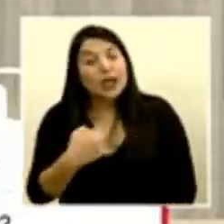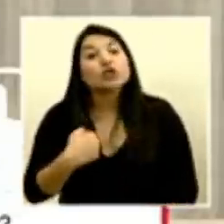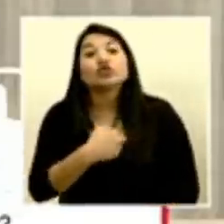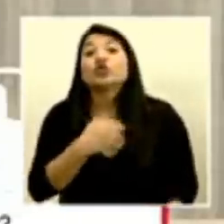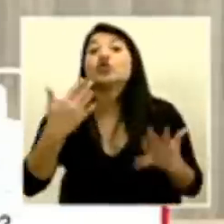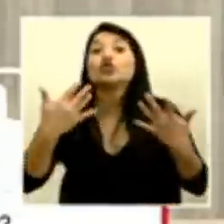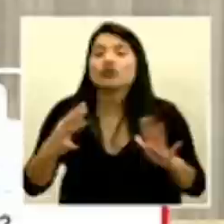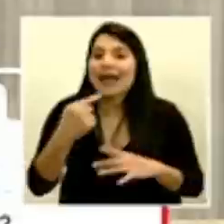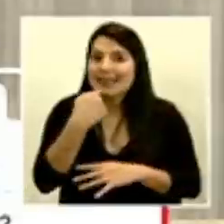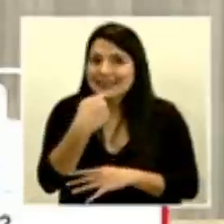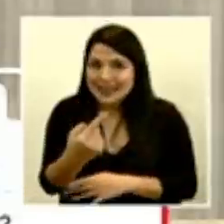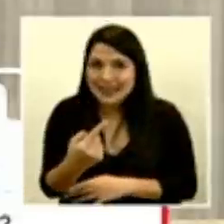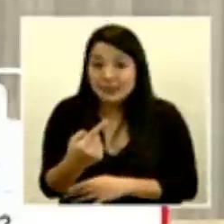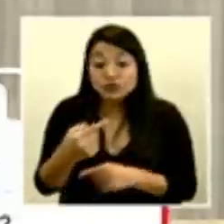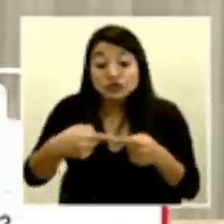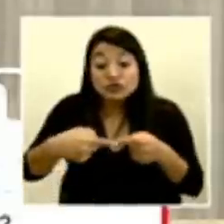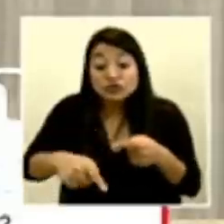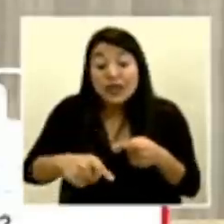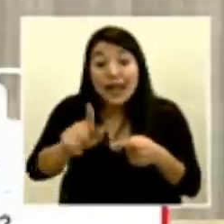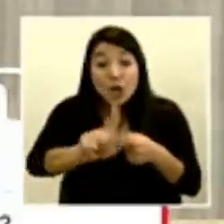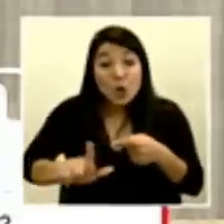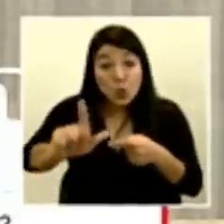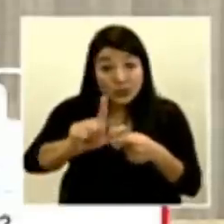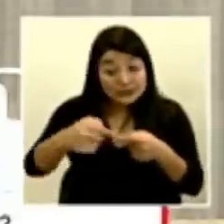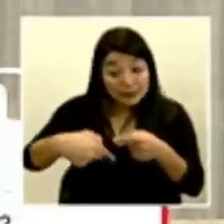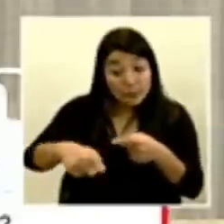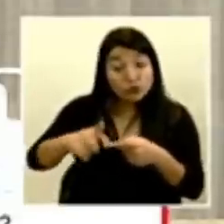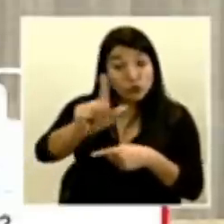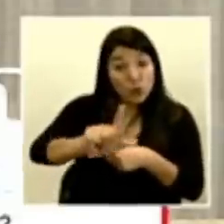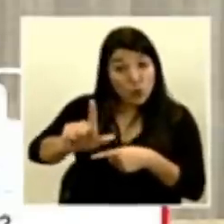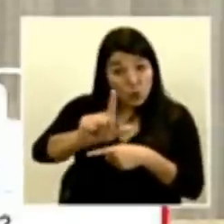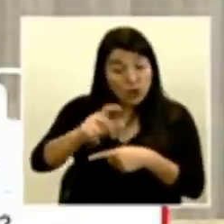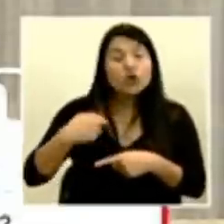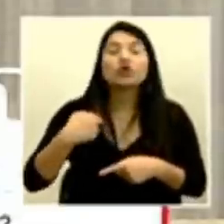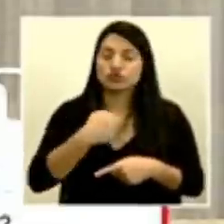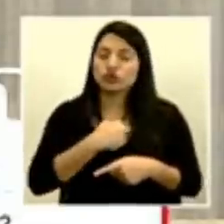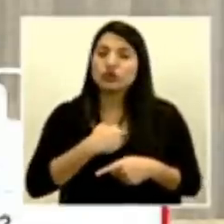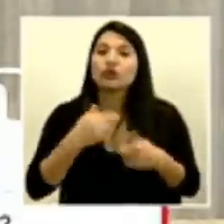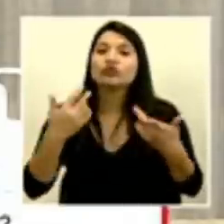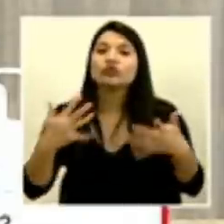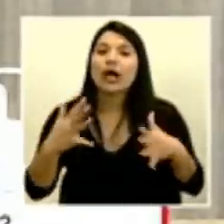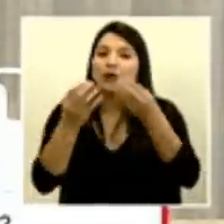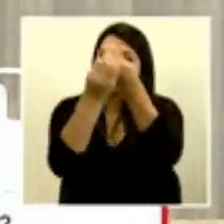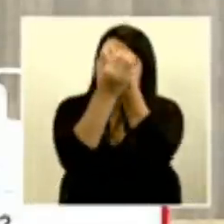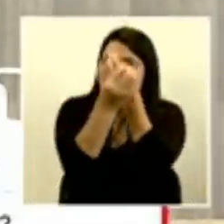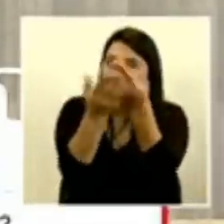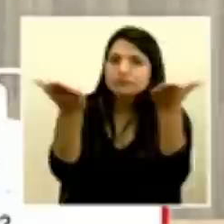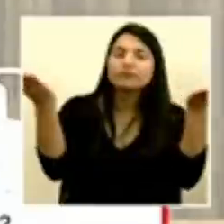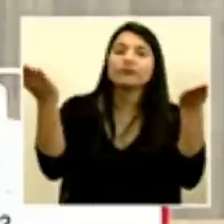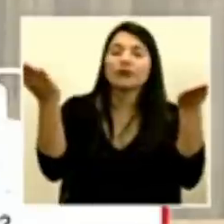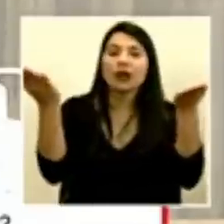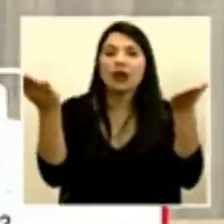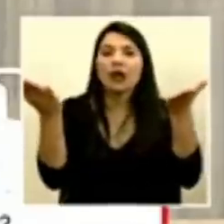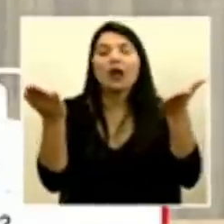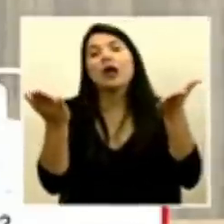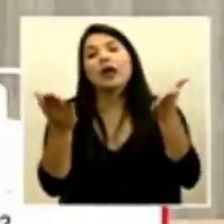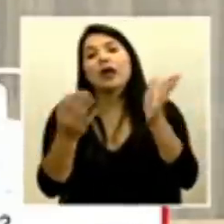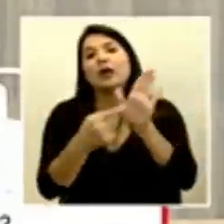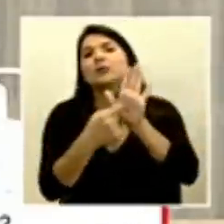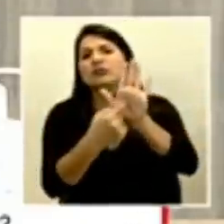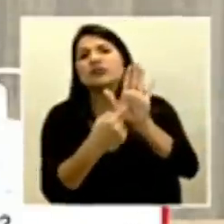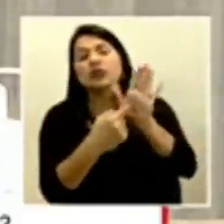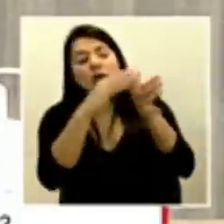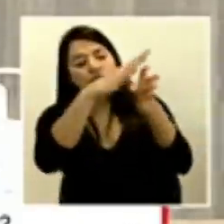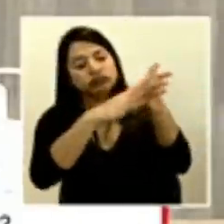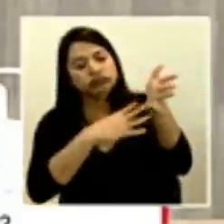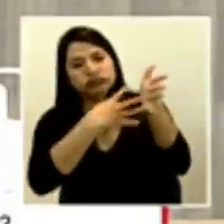indicado el día lunes. Vamos a estar dando una disertación, una presentación de